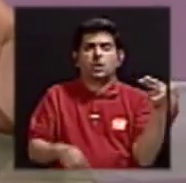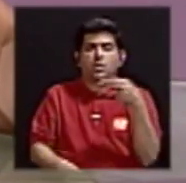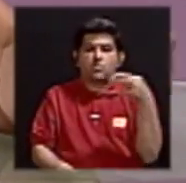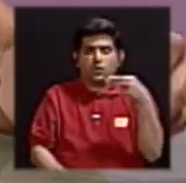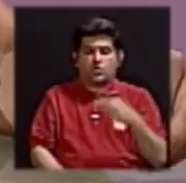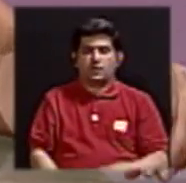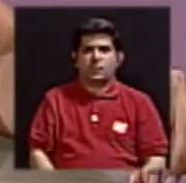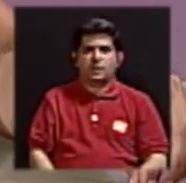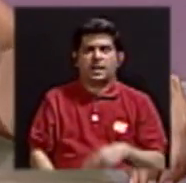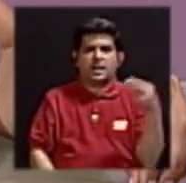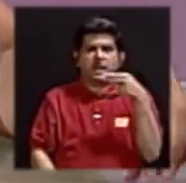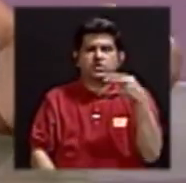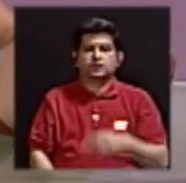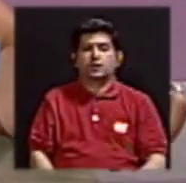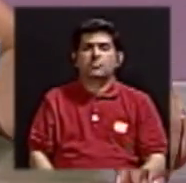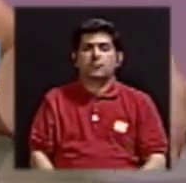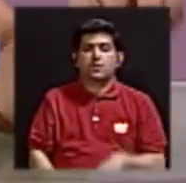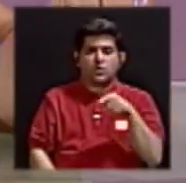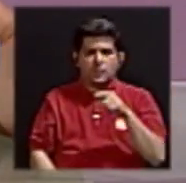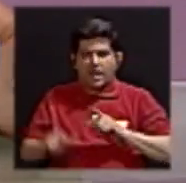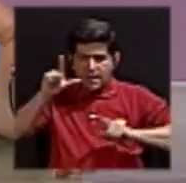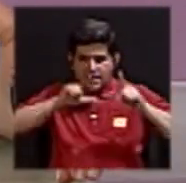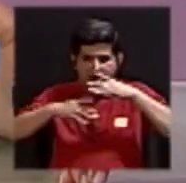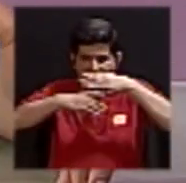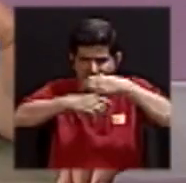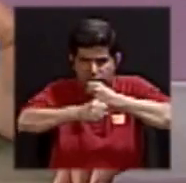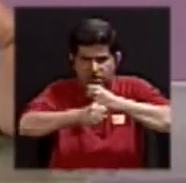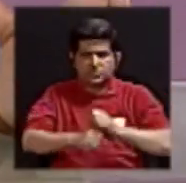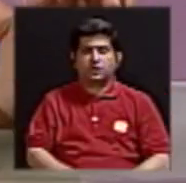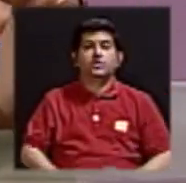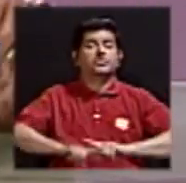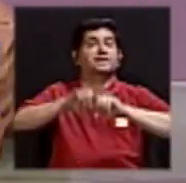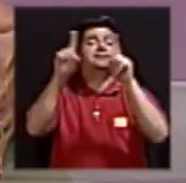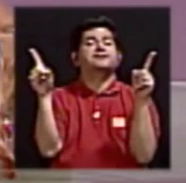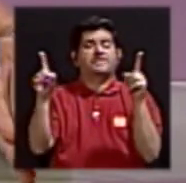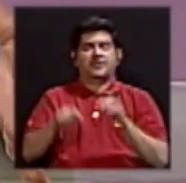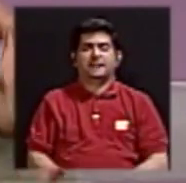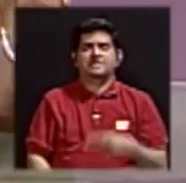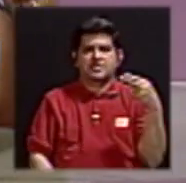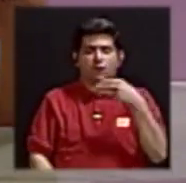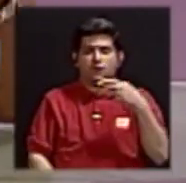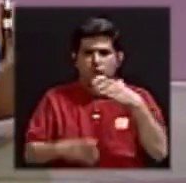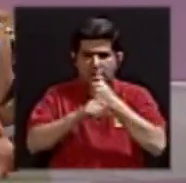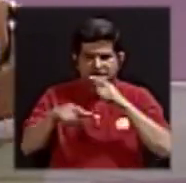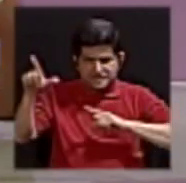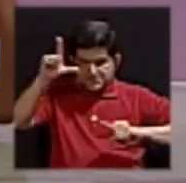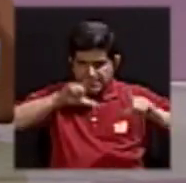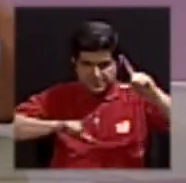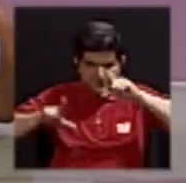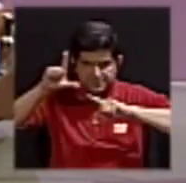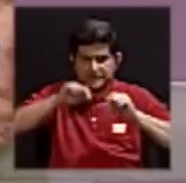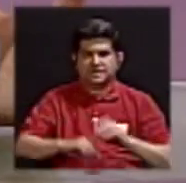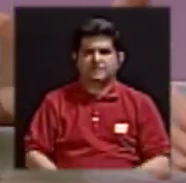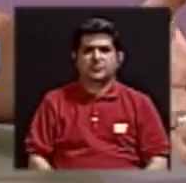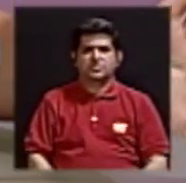que son las hormonas sintéticas. Y aquí es muy importante hacer la diferencia. Las hormonas sintéticas que se han